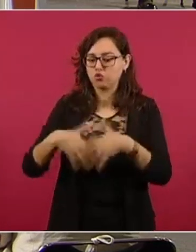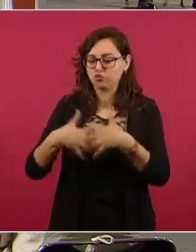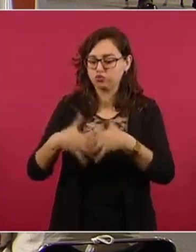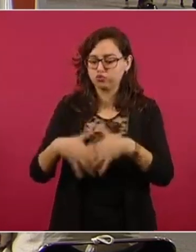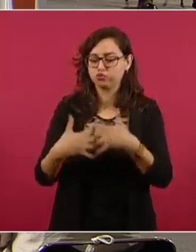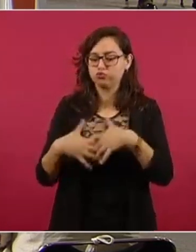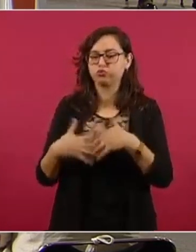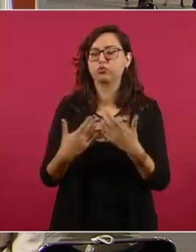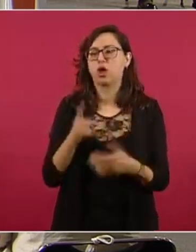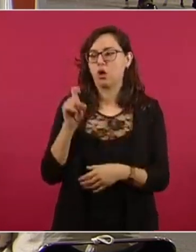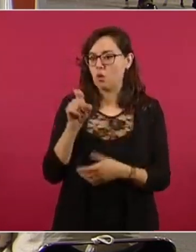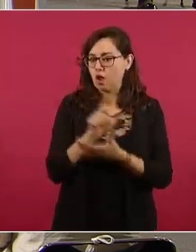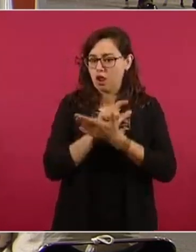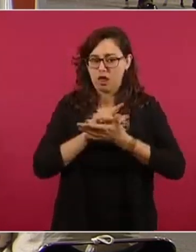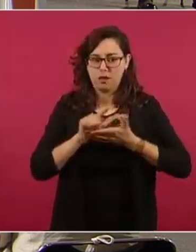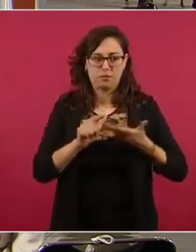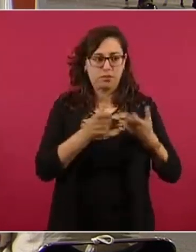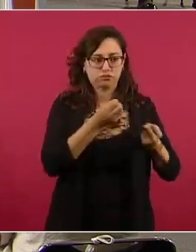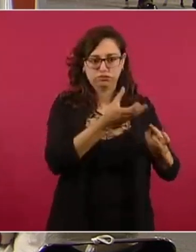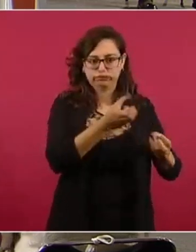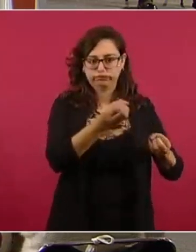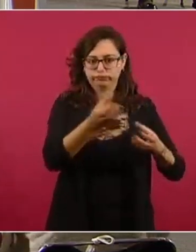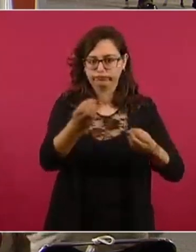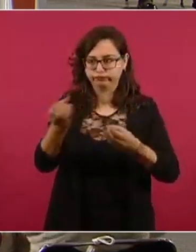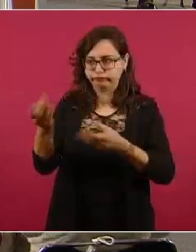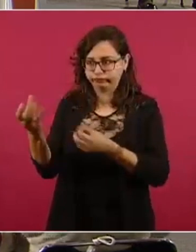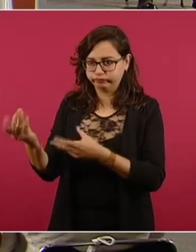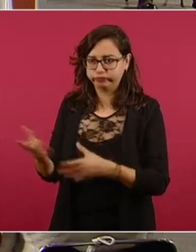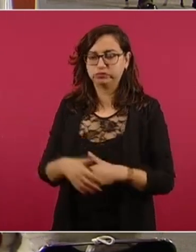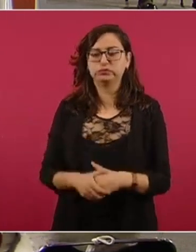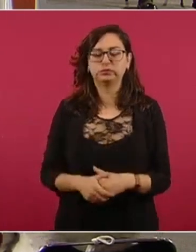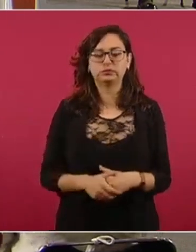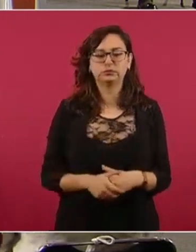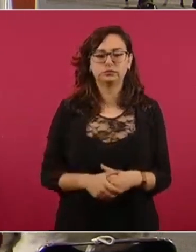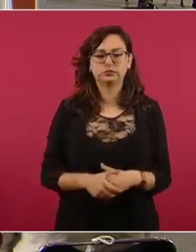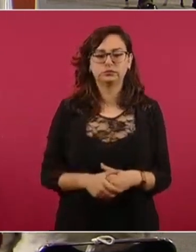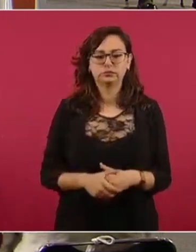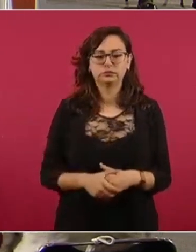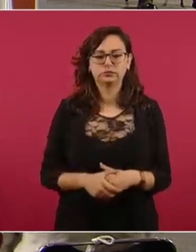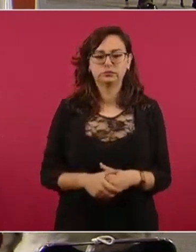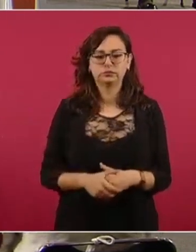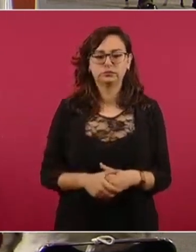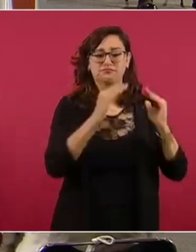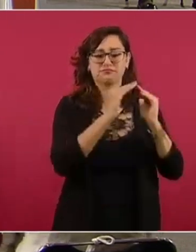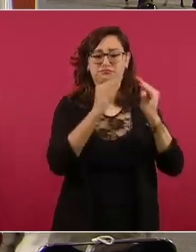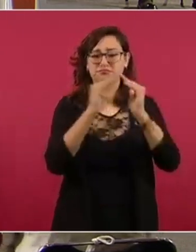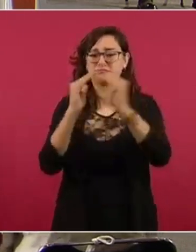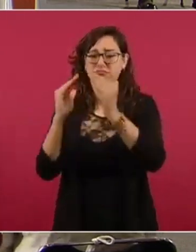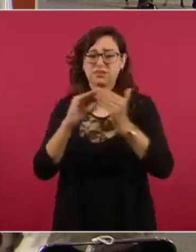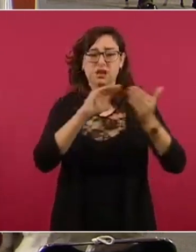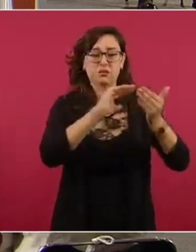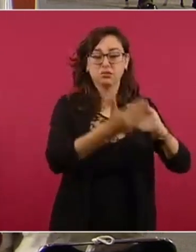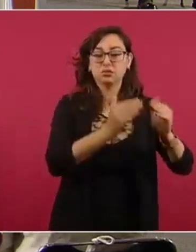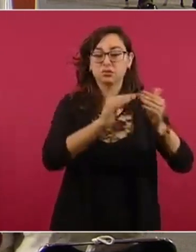ha auxiliado, como ya lo mencionó aquí el gobernador. Hay daños a la vivienda, señor presidente,